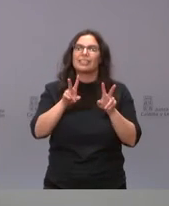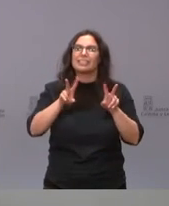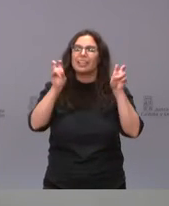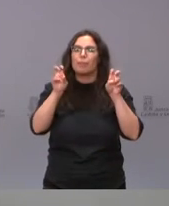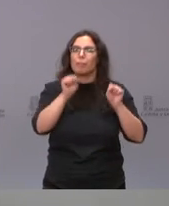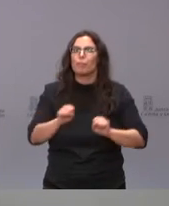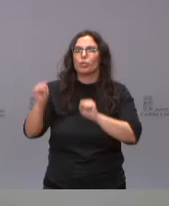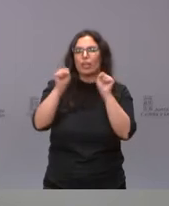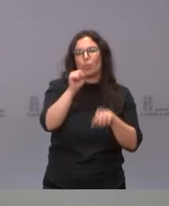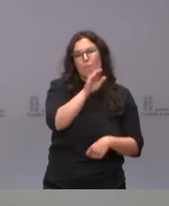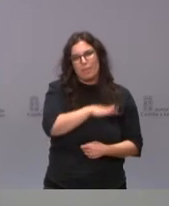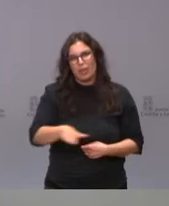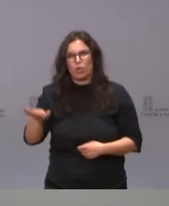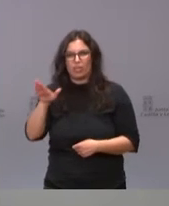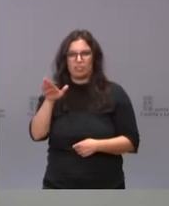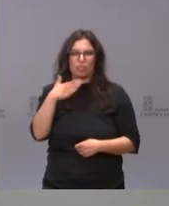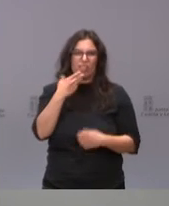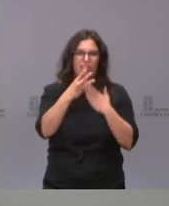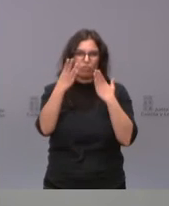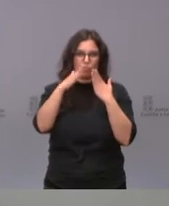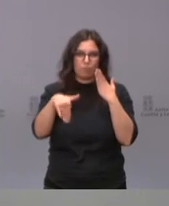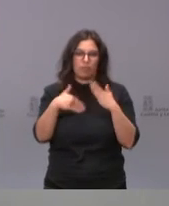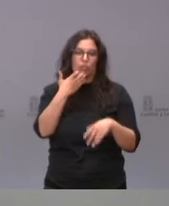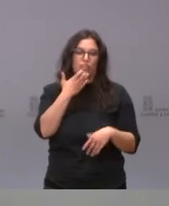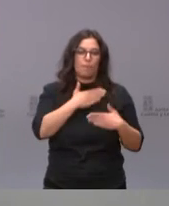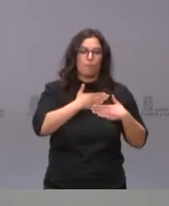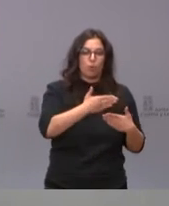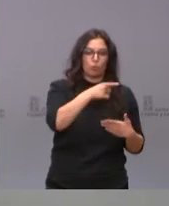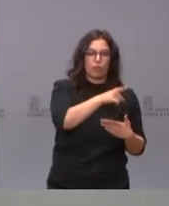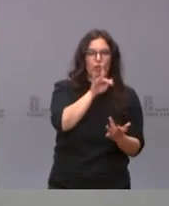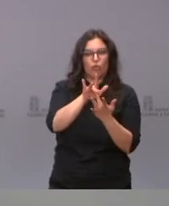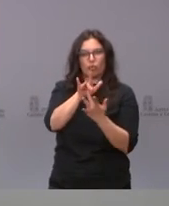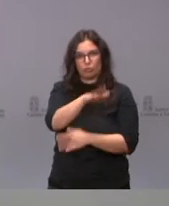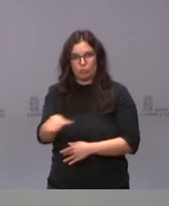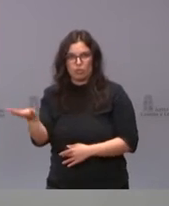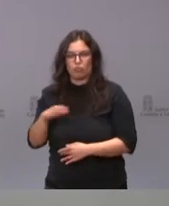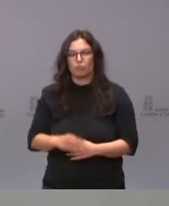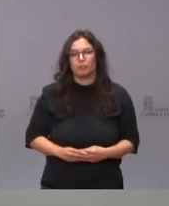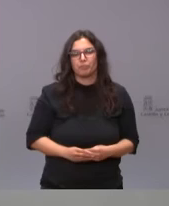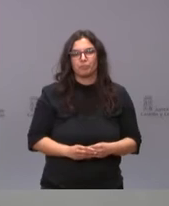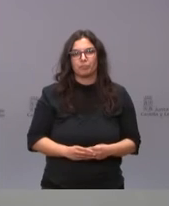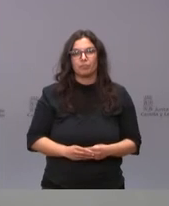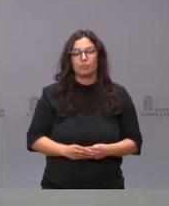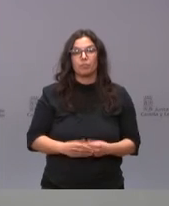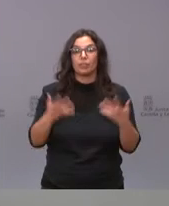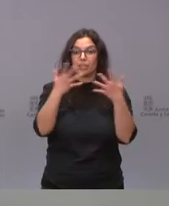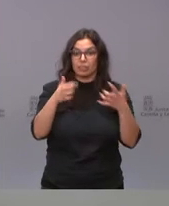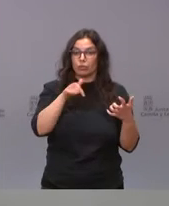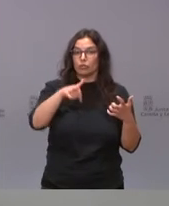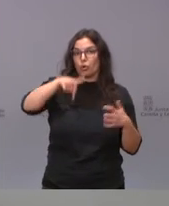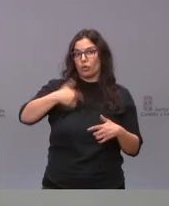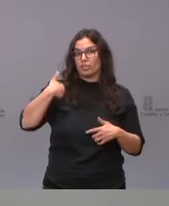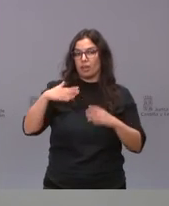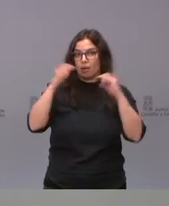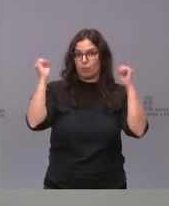protección a los menores cuando los voluntarios trabajen con menores. Este es el texto que hemos aprobado hoy,